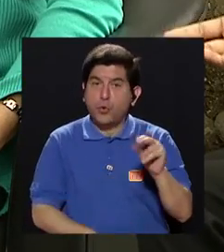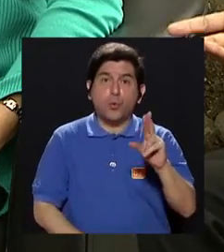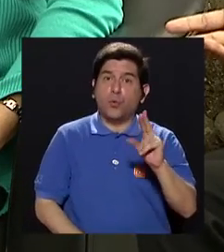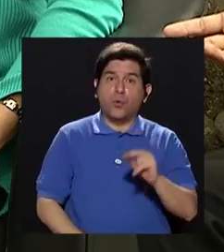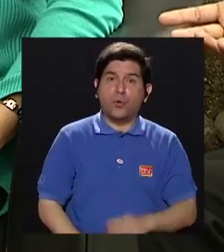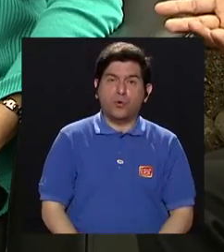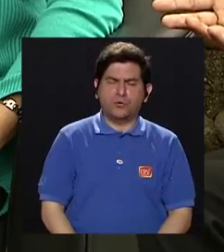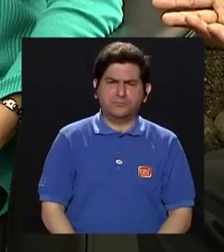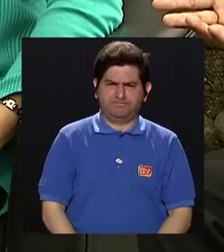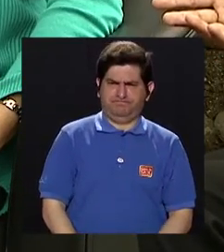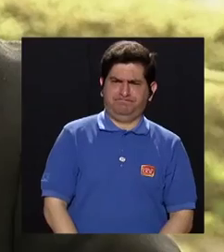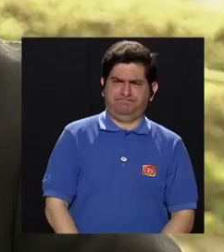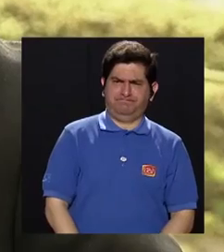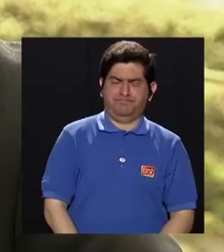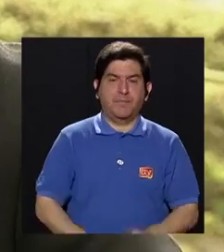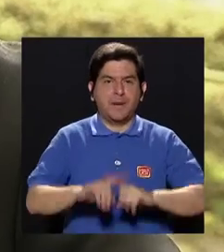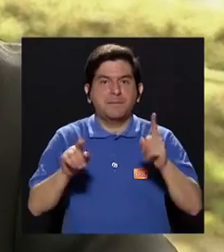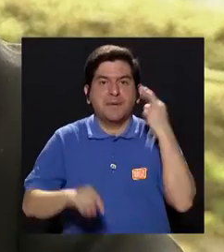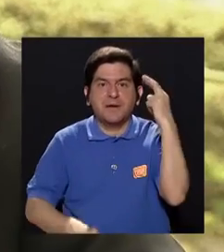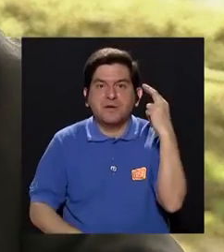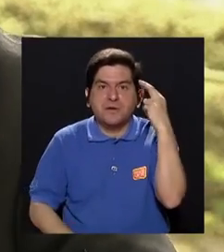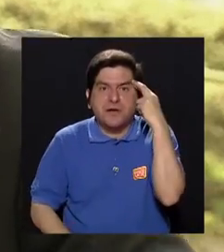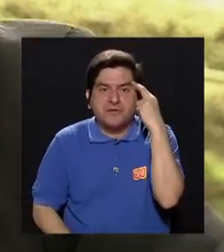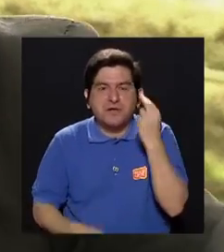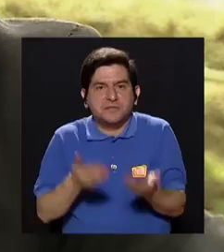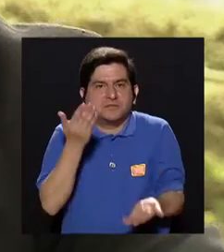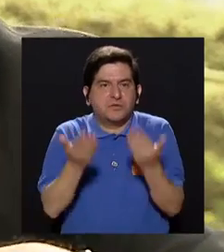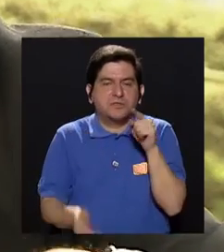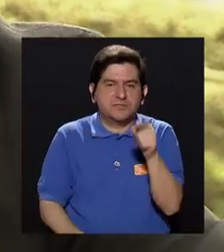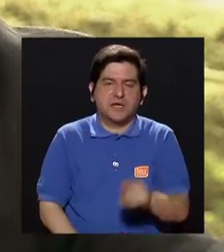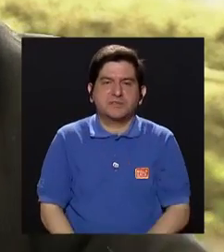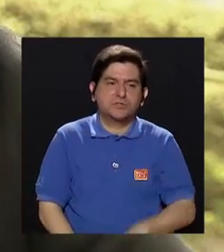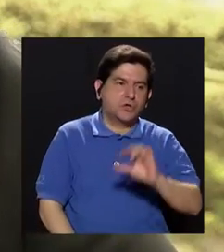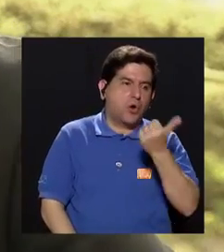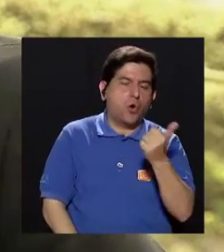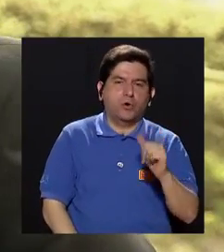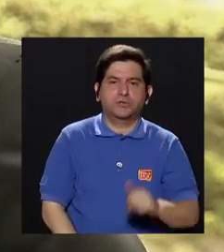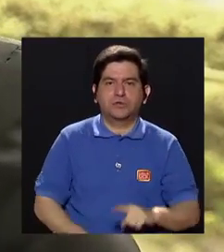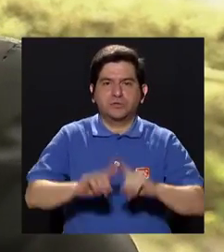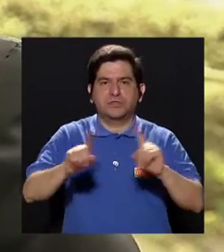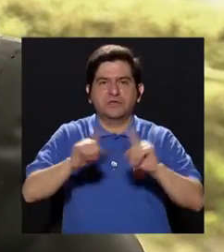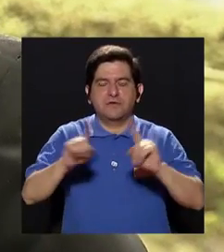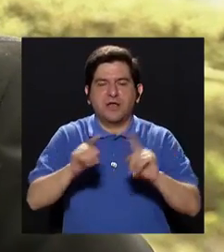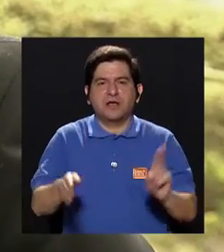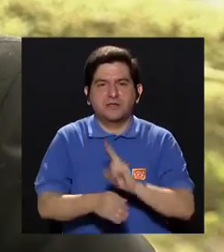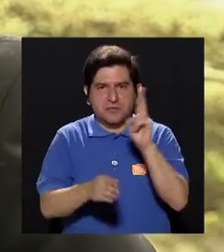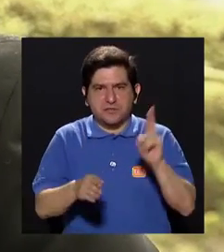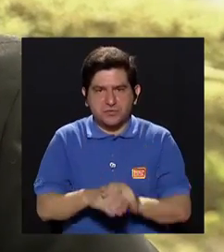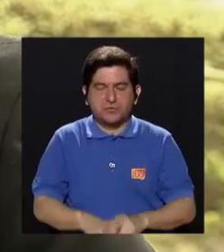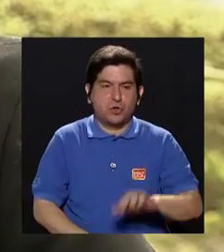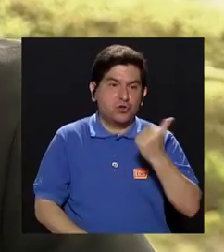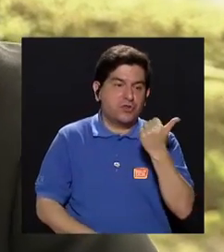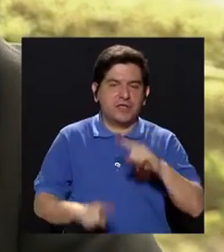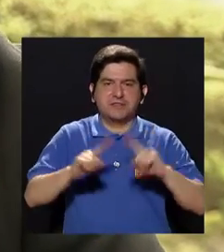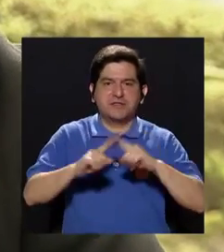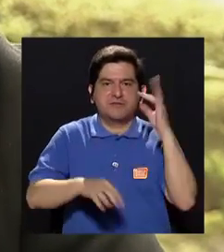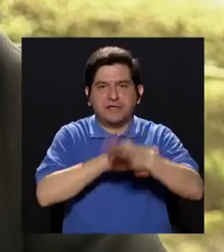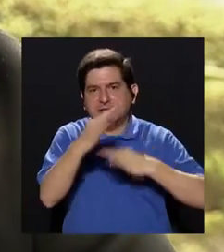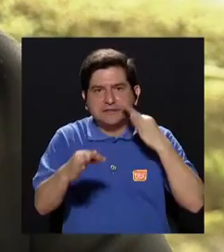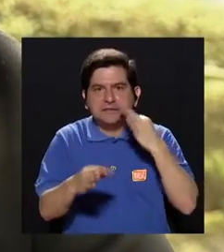efecto, pero no te hizo efecto, pero no sabemos si fue porque se tomó los otros 10, que a veces no le cuentan al médico que se los tomaron, ¿verdad?